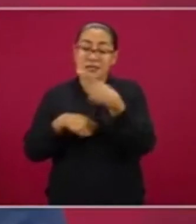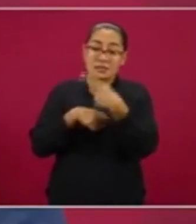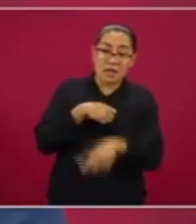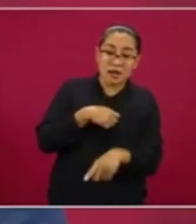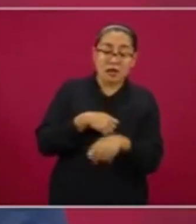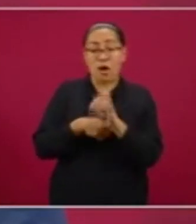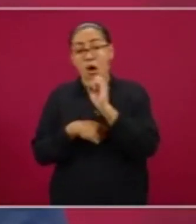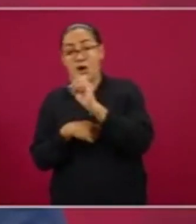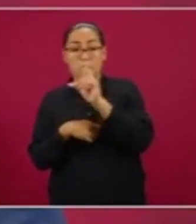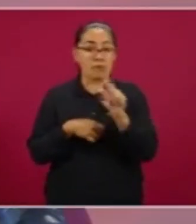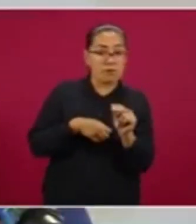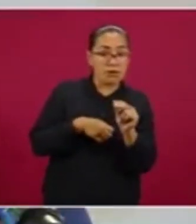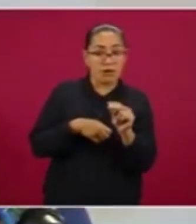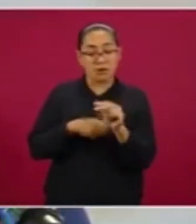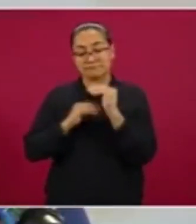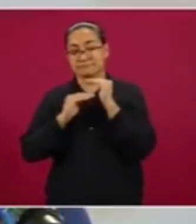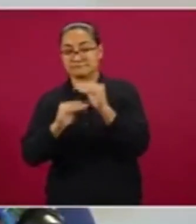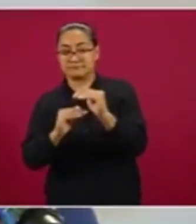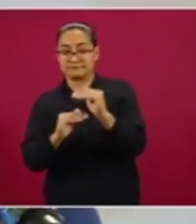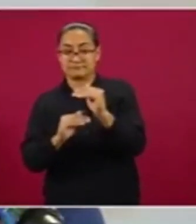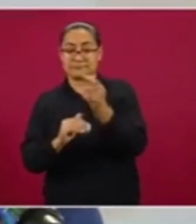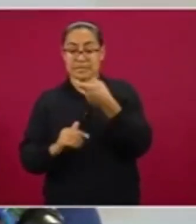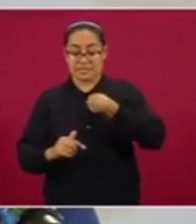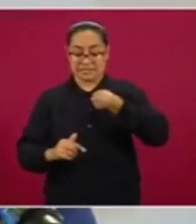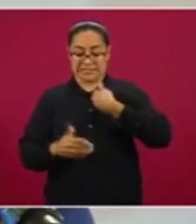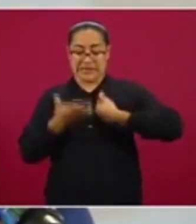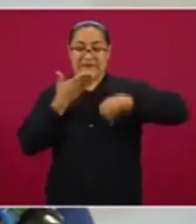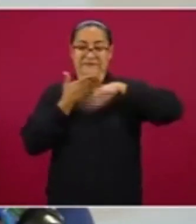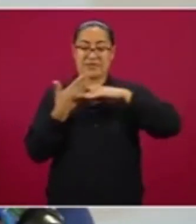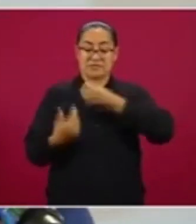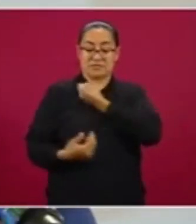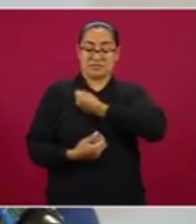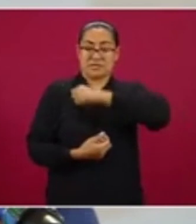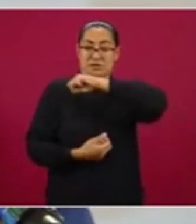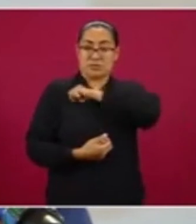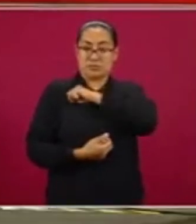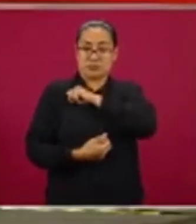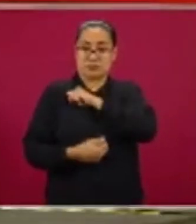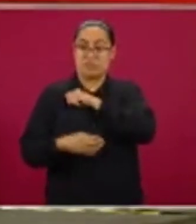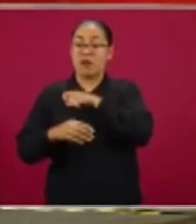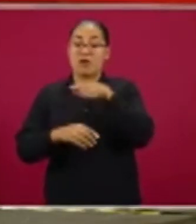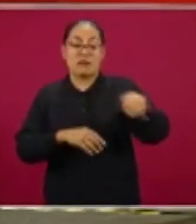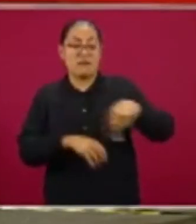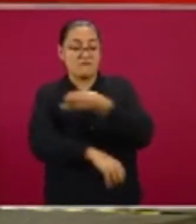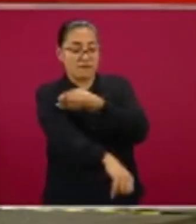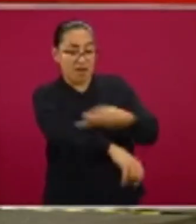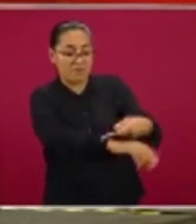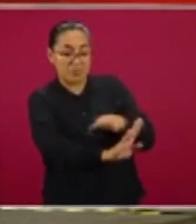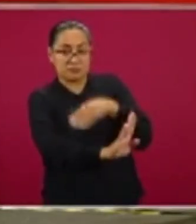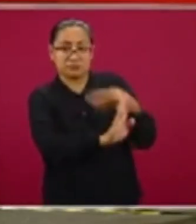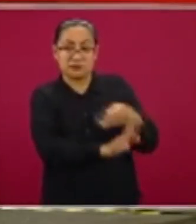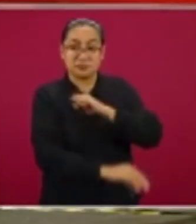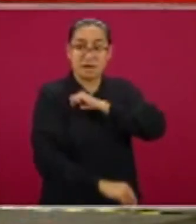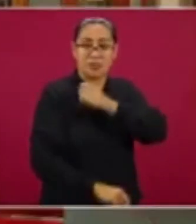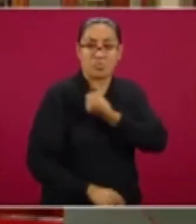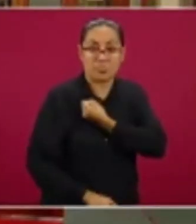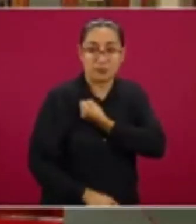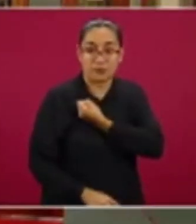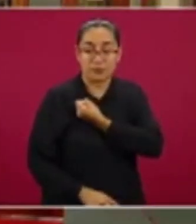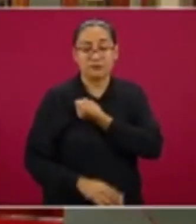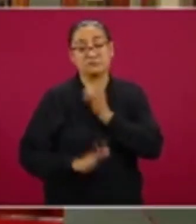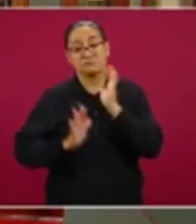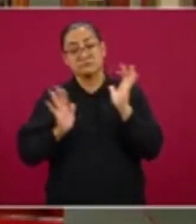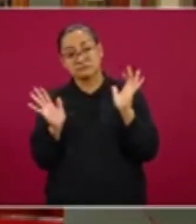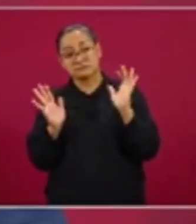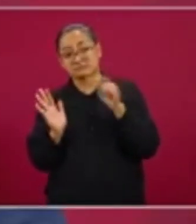que puede ser dañino para nuestra salud y la de nuestros seres queridos. Este etiquetado, que estará vigente en México a partir de